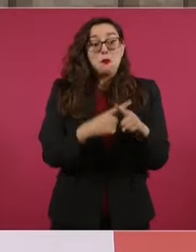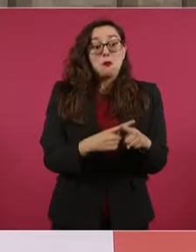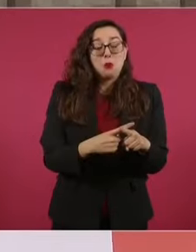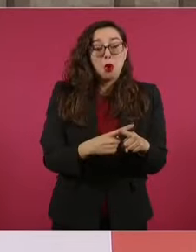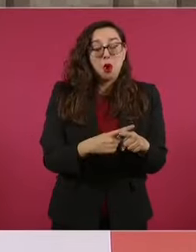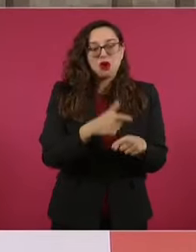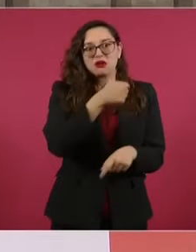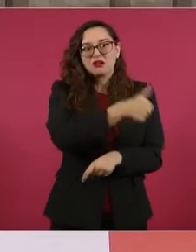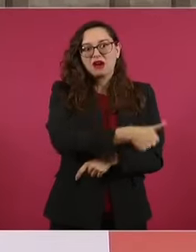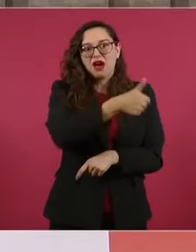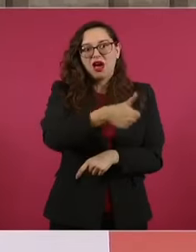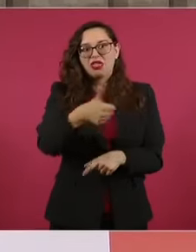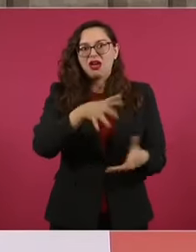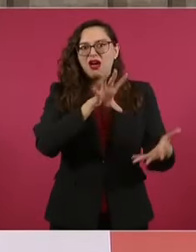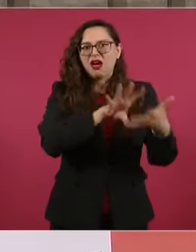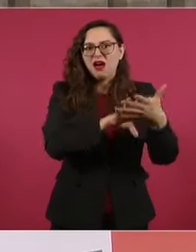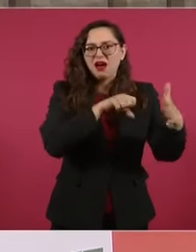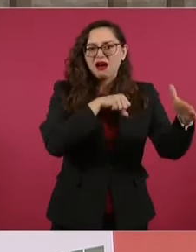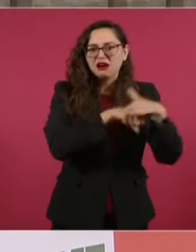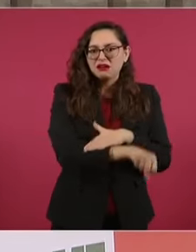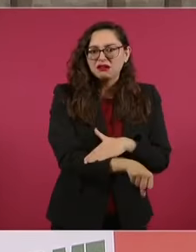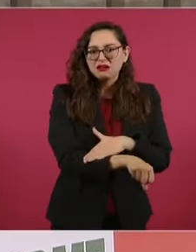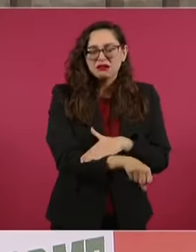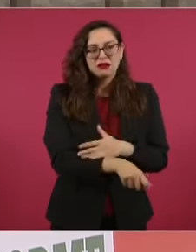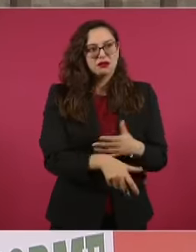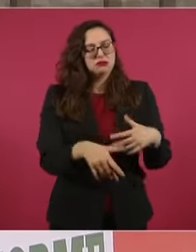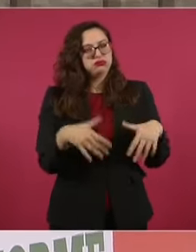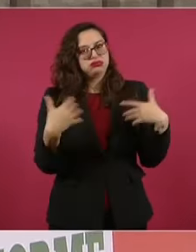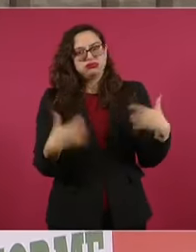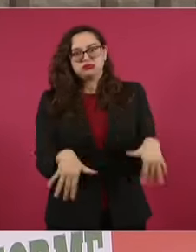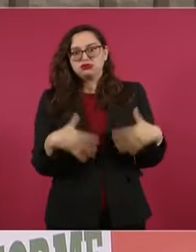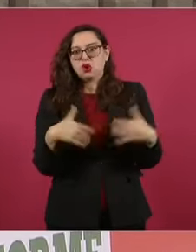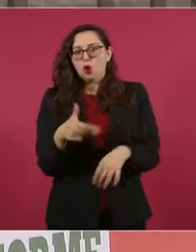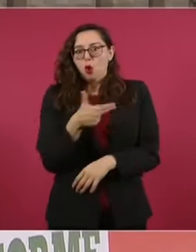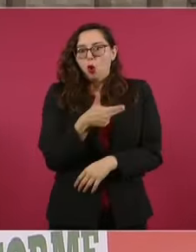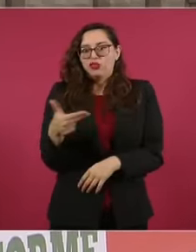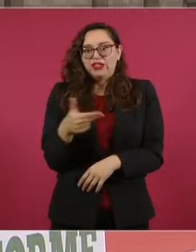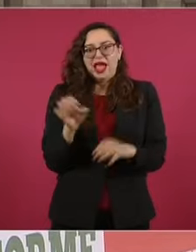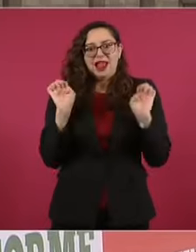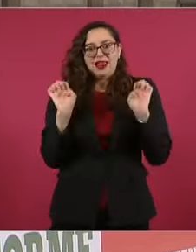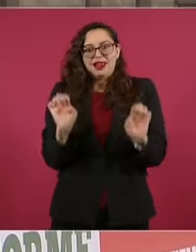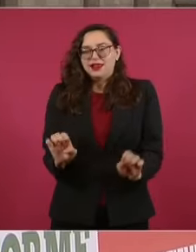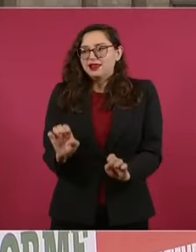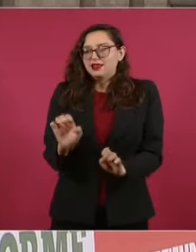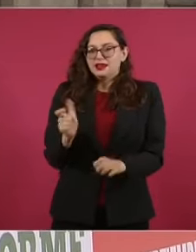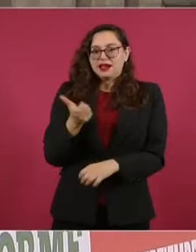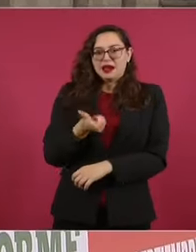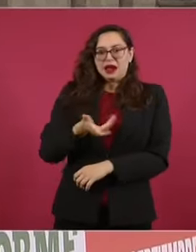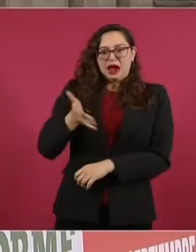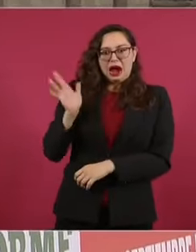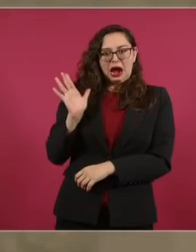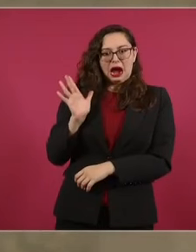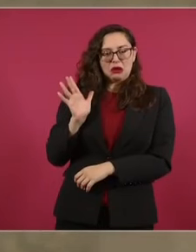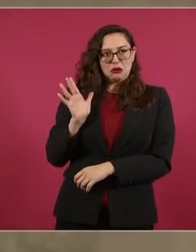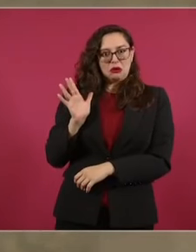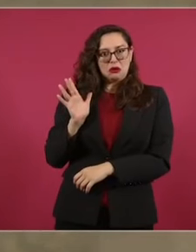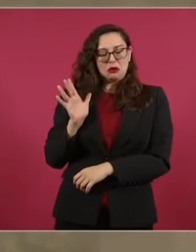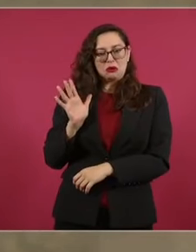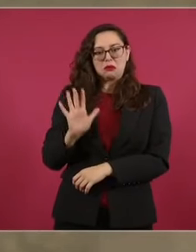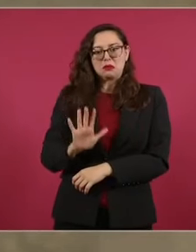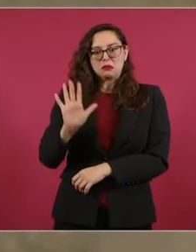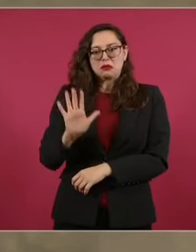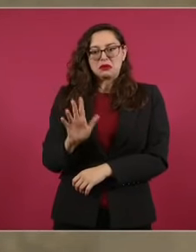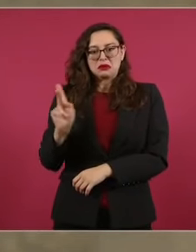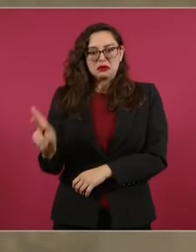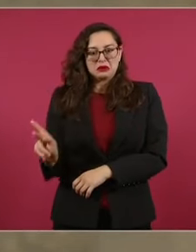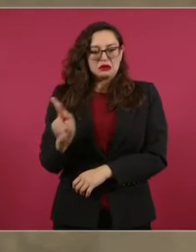Entonces, es como un hotel, no de gran turismo, pero como